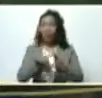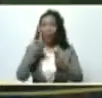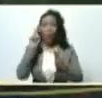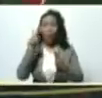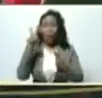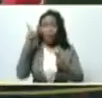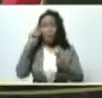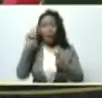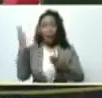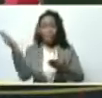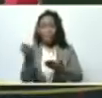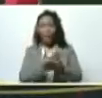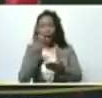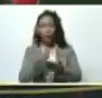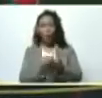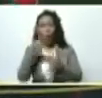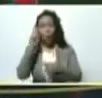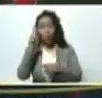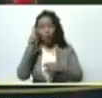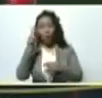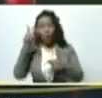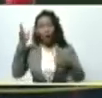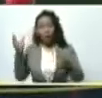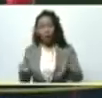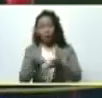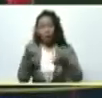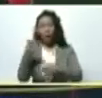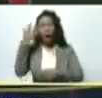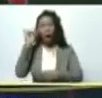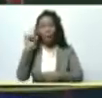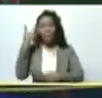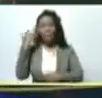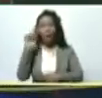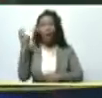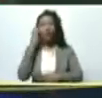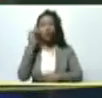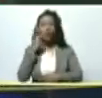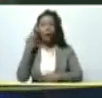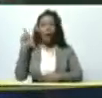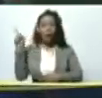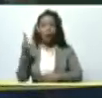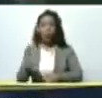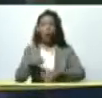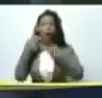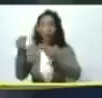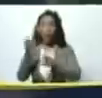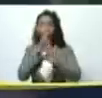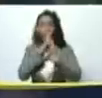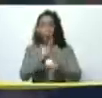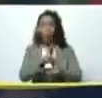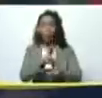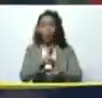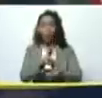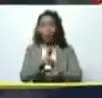para el plátano una para cosechero tenemos para el cacao esto nos da un resultado